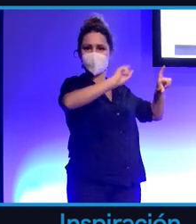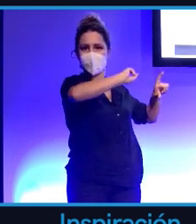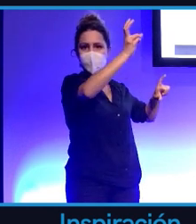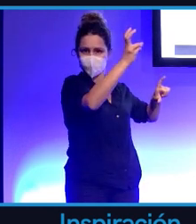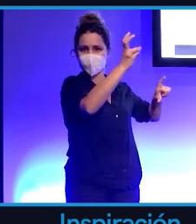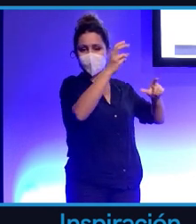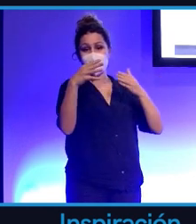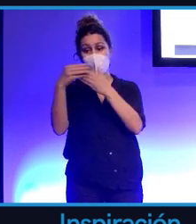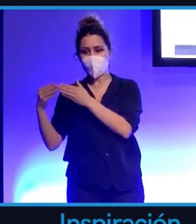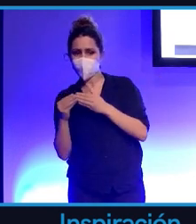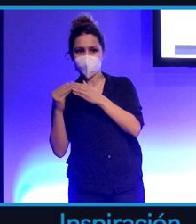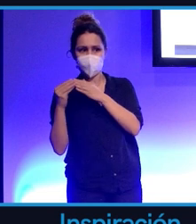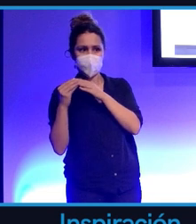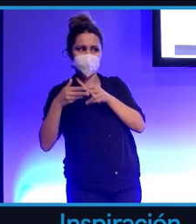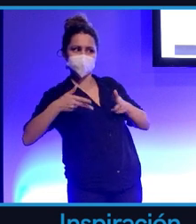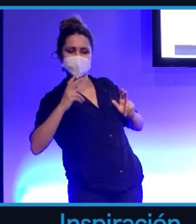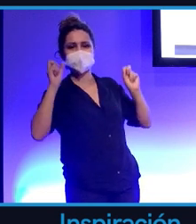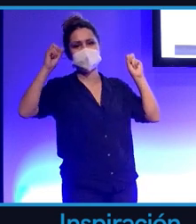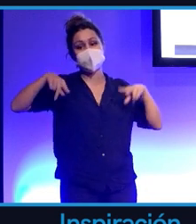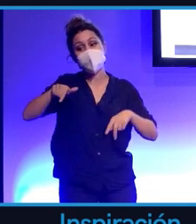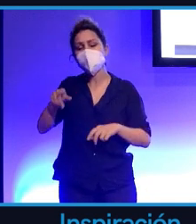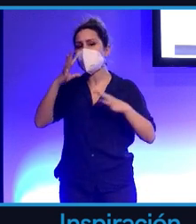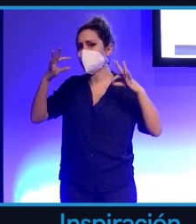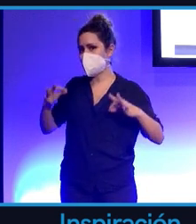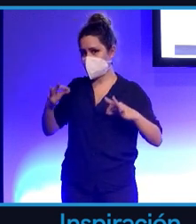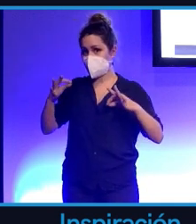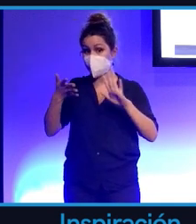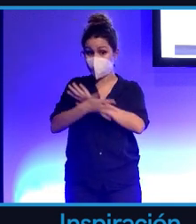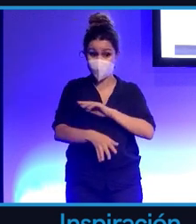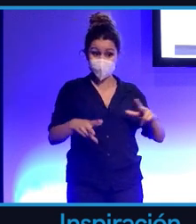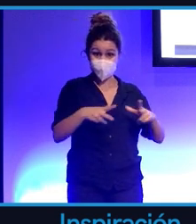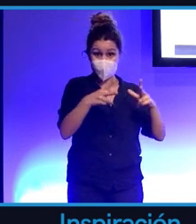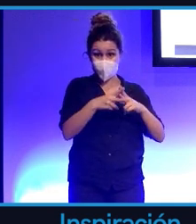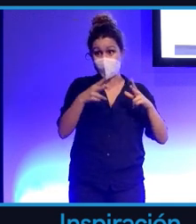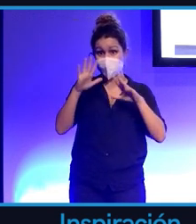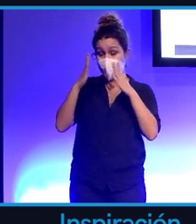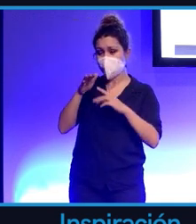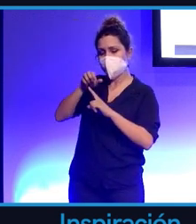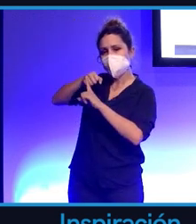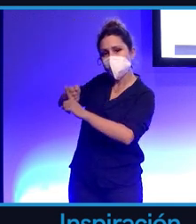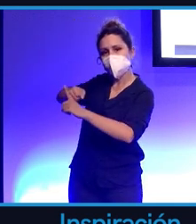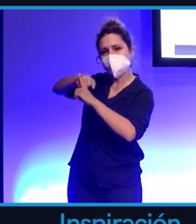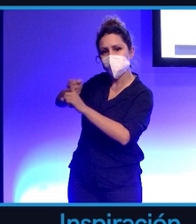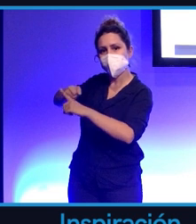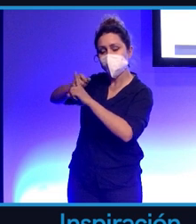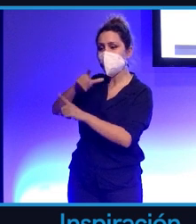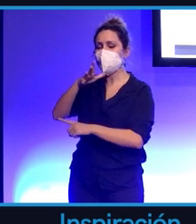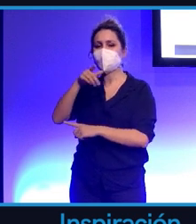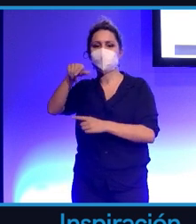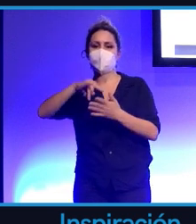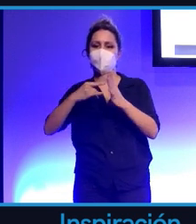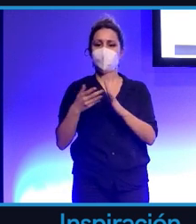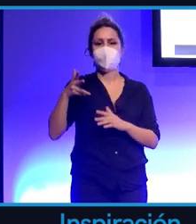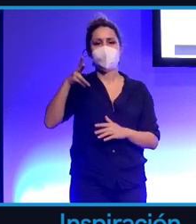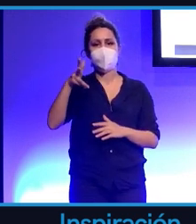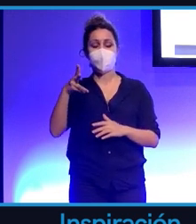propios usuarios de Facebook, lo cual es peligroso. Ha sido la presión ciudadana, no las leyes. Es una tecnología legal, es una tecnología